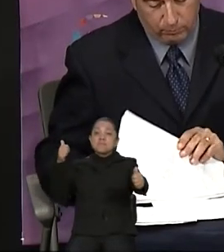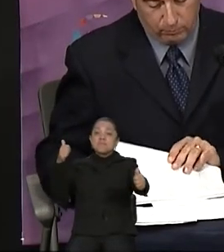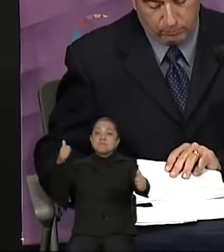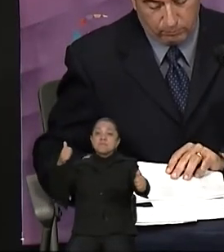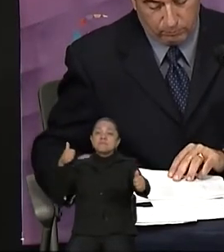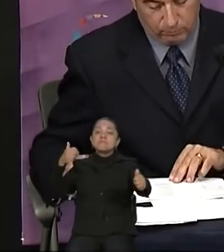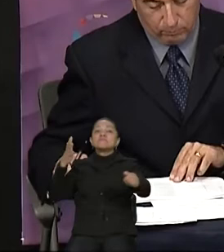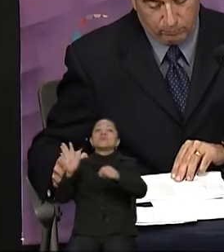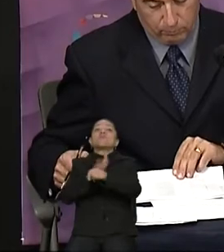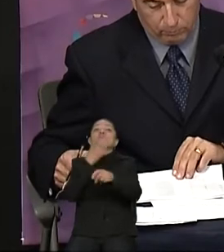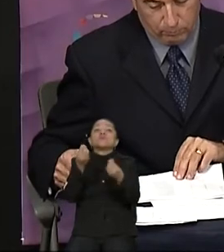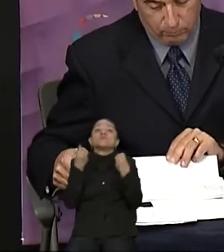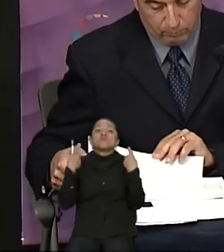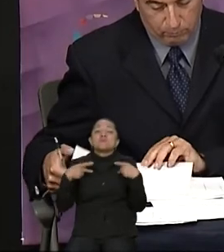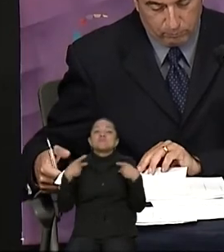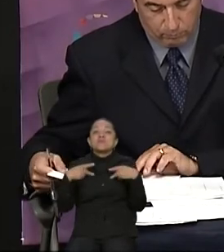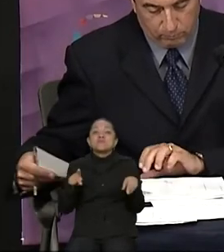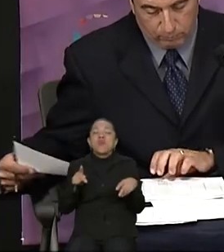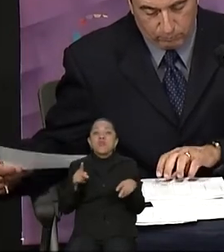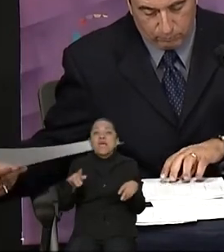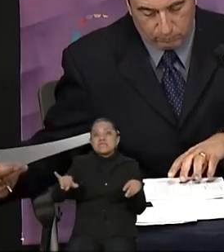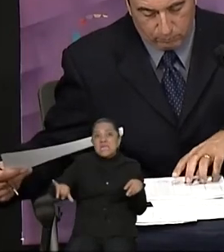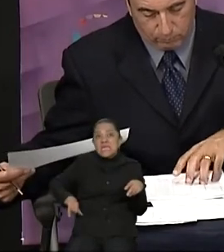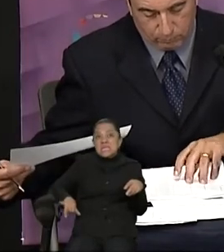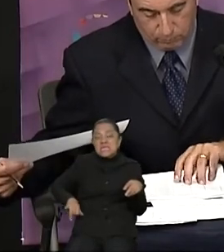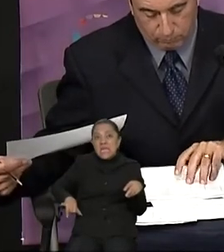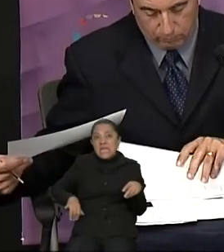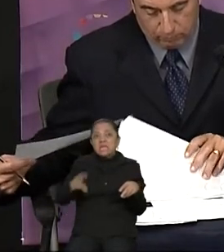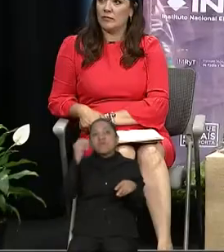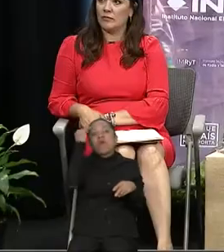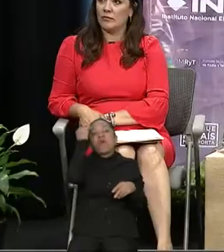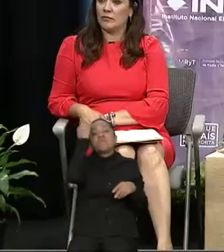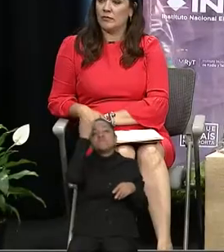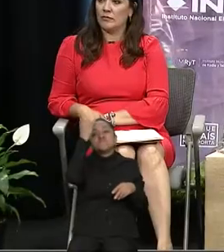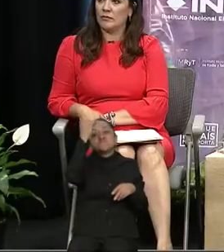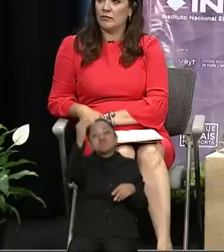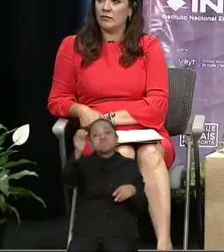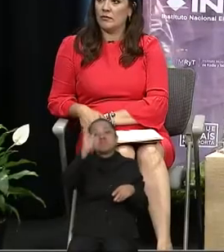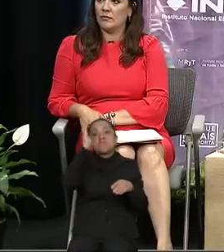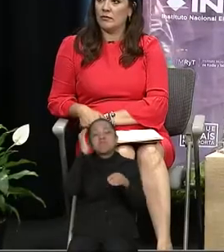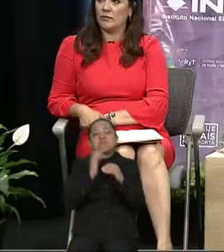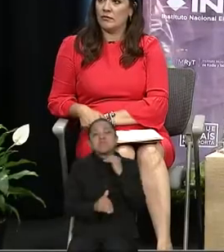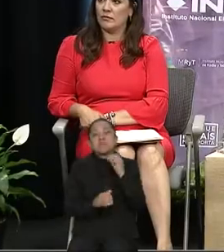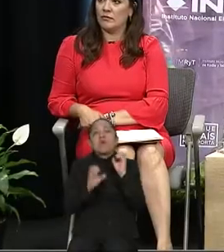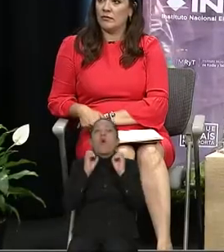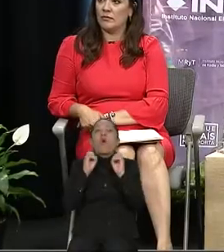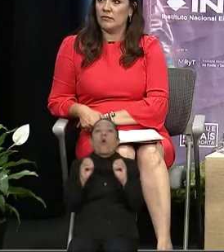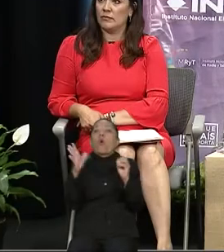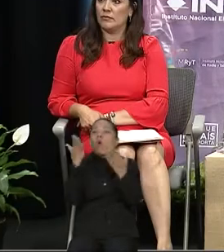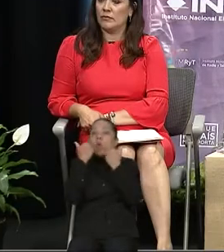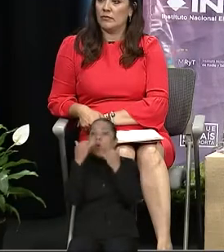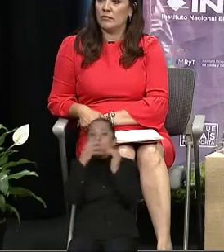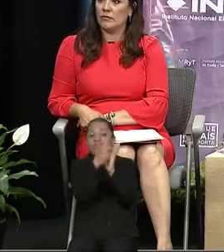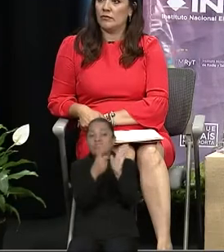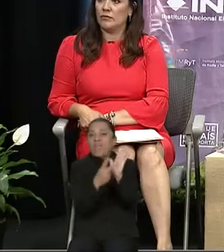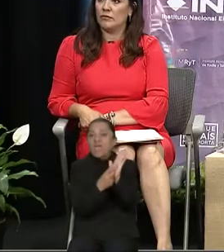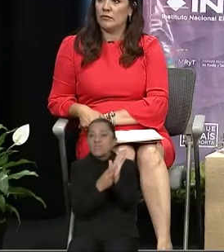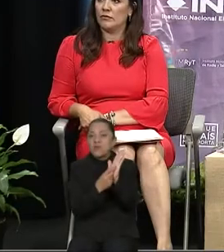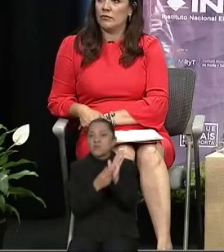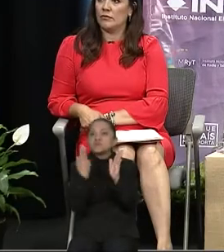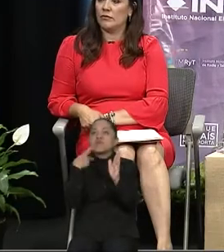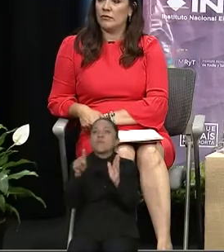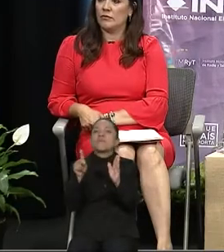resolverse durante el trámite y por inexistencia de datos. Los organismos públicos de derechos humanos